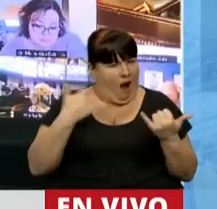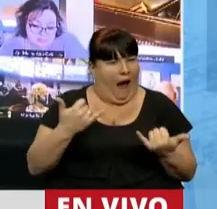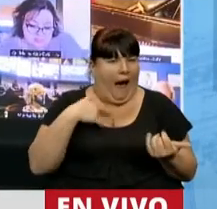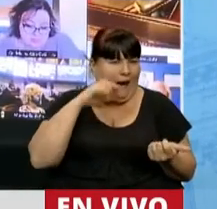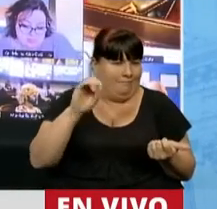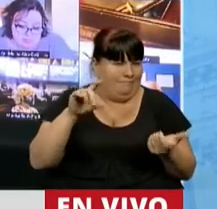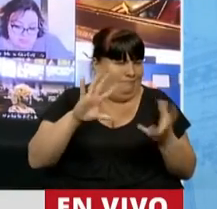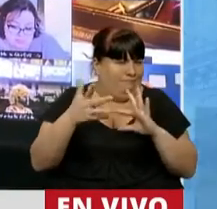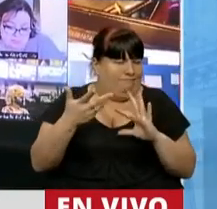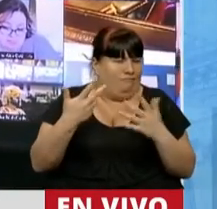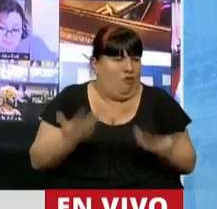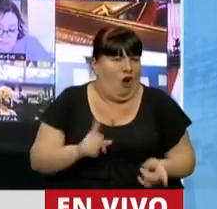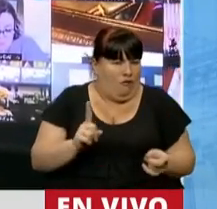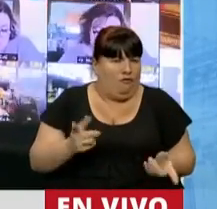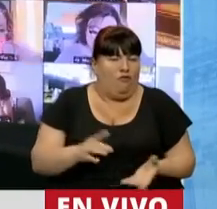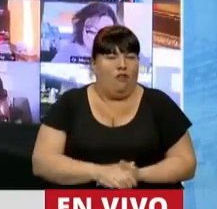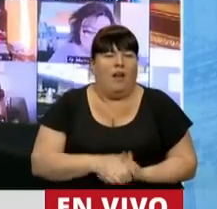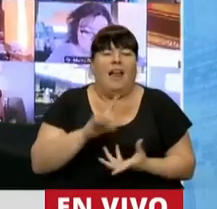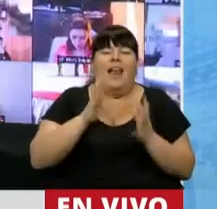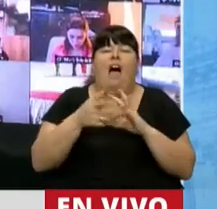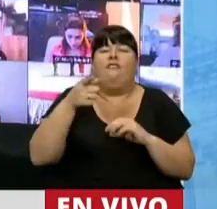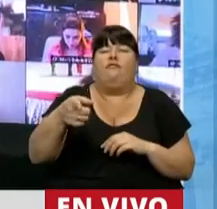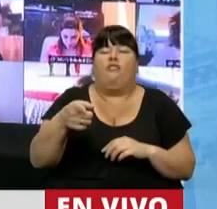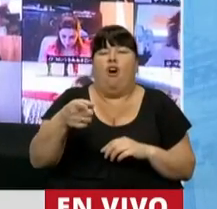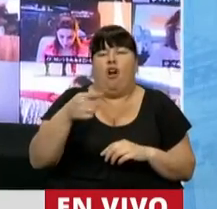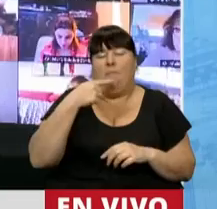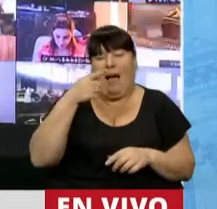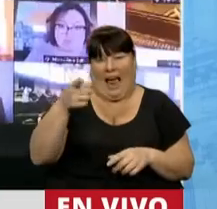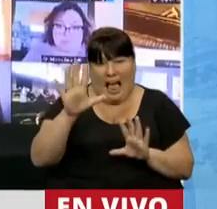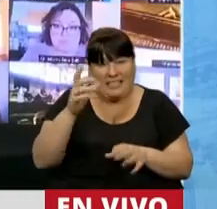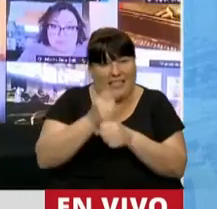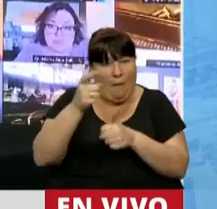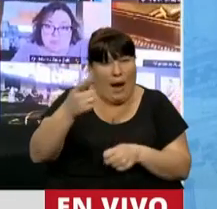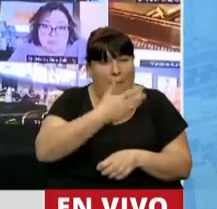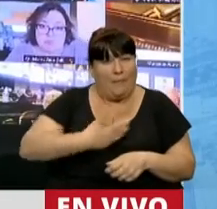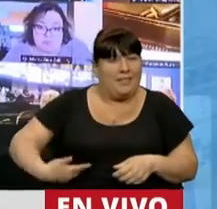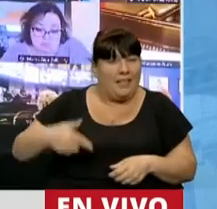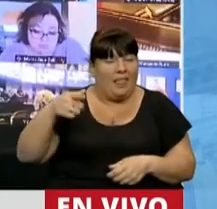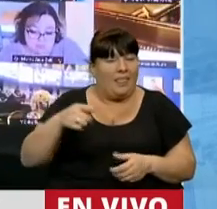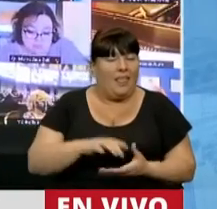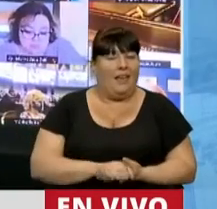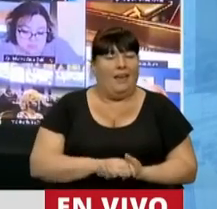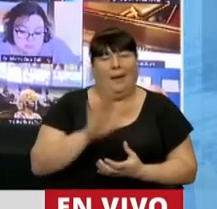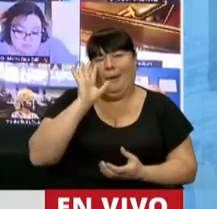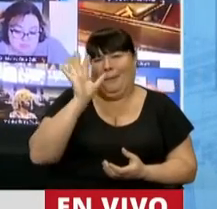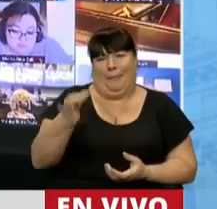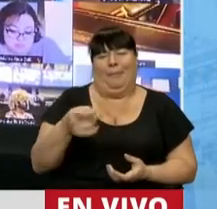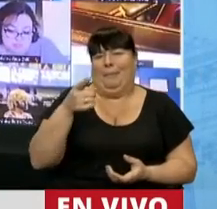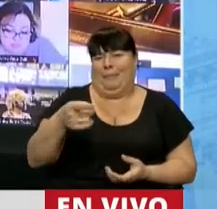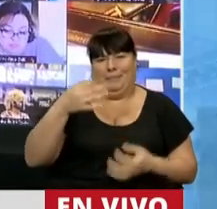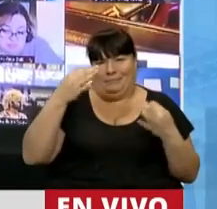tan criticable es la forma en que actuó esta presidencia, que desnudas